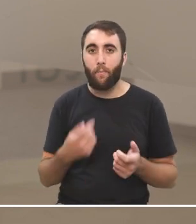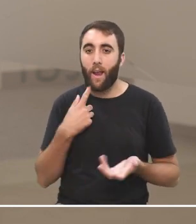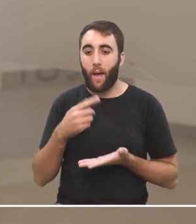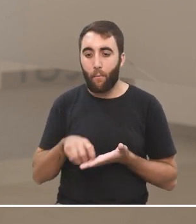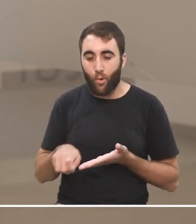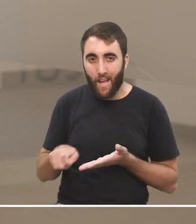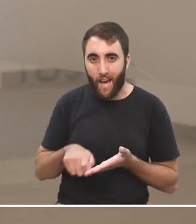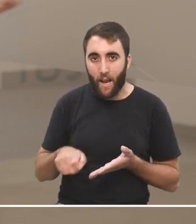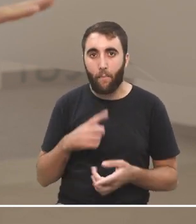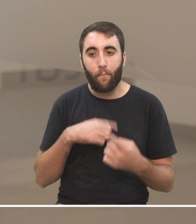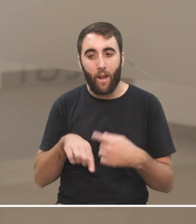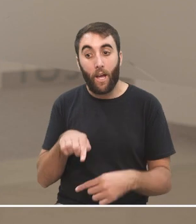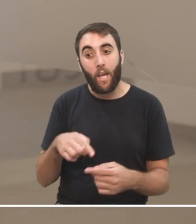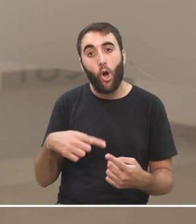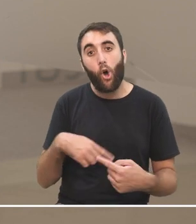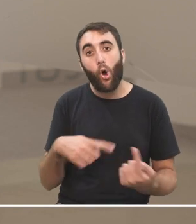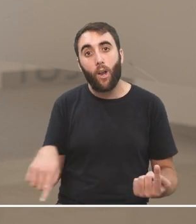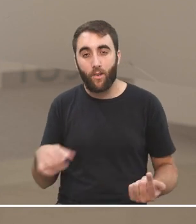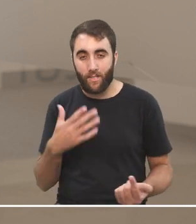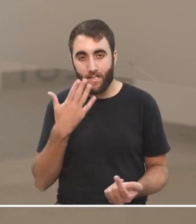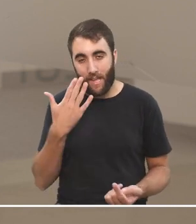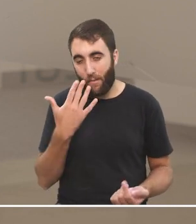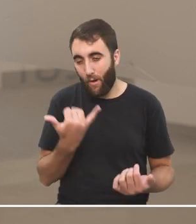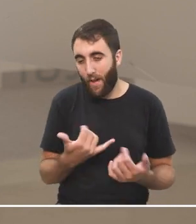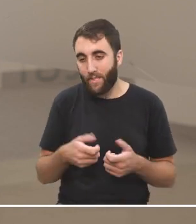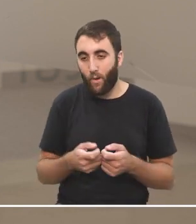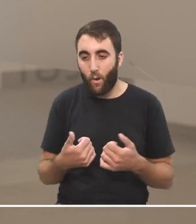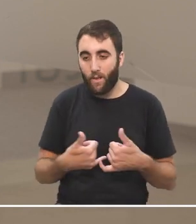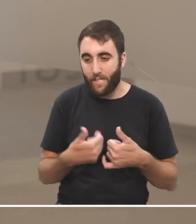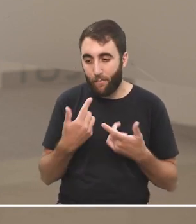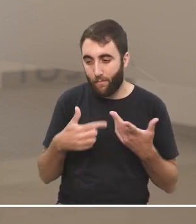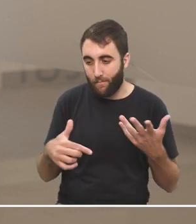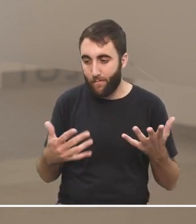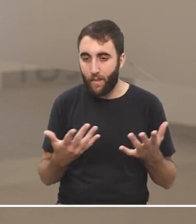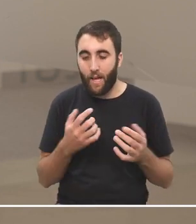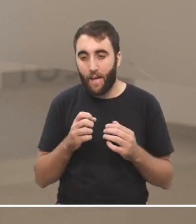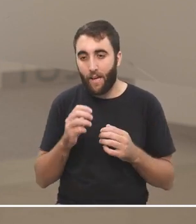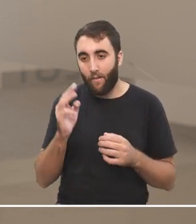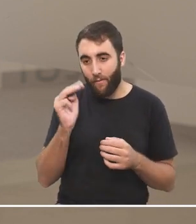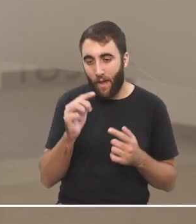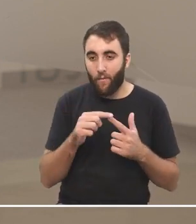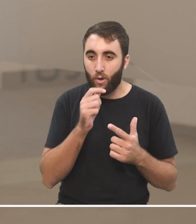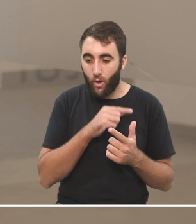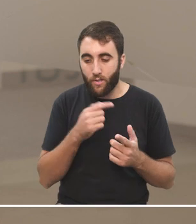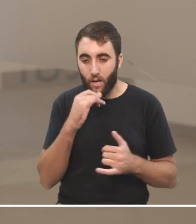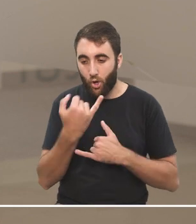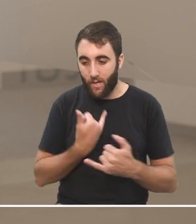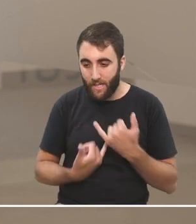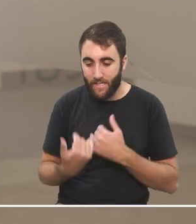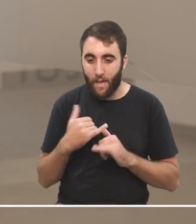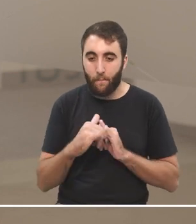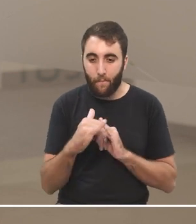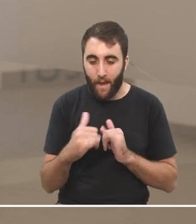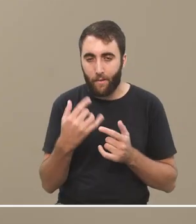anotar, pero también ahí pasaba todo lo que sabemos que pasa en el celular. Las redes sociales, noticias, e